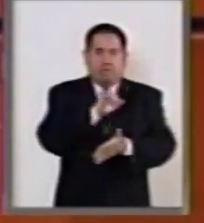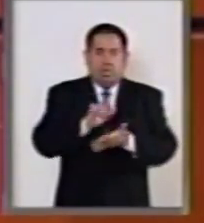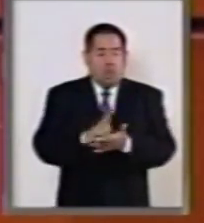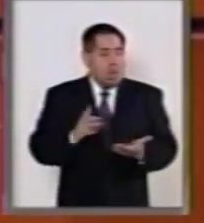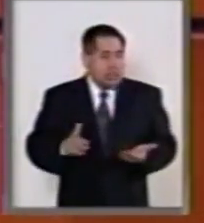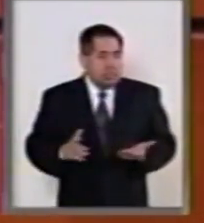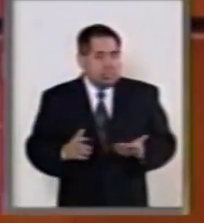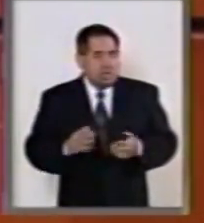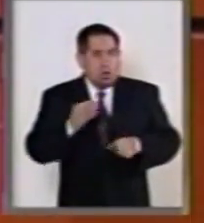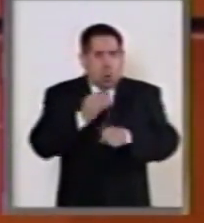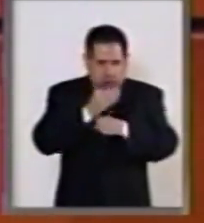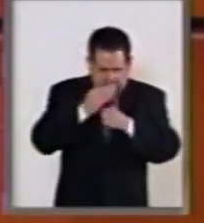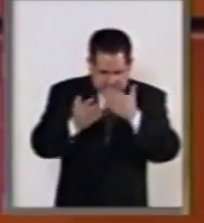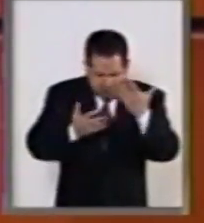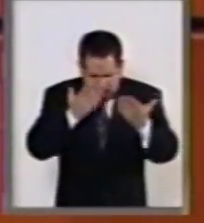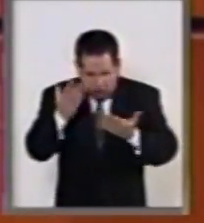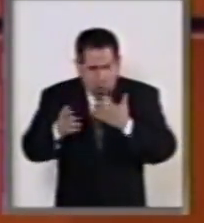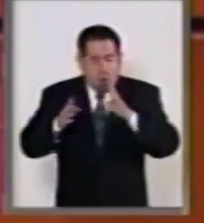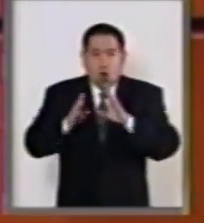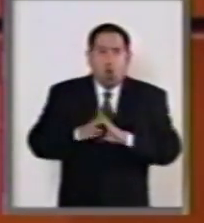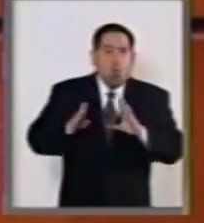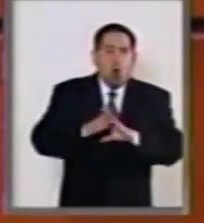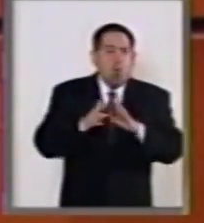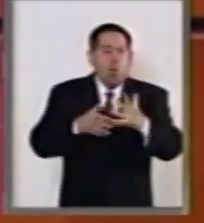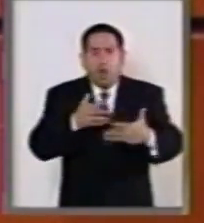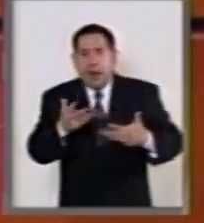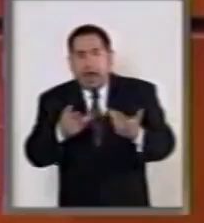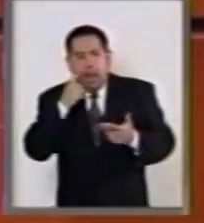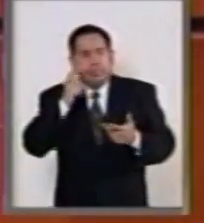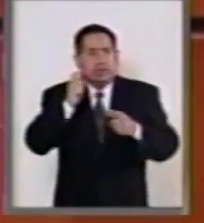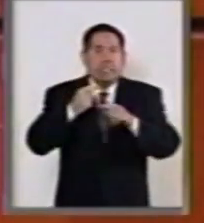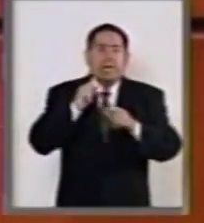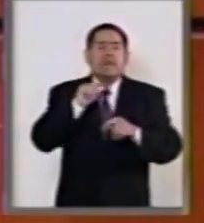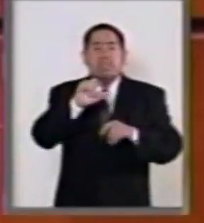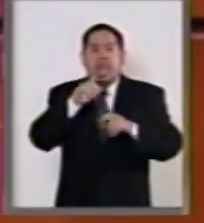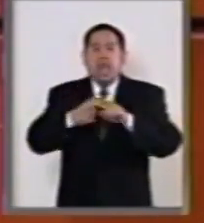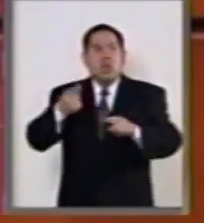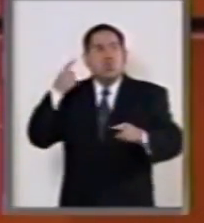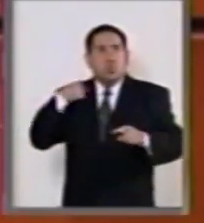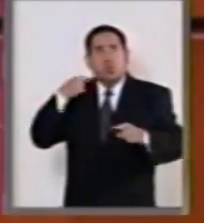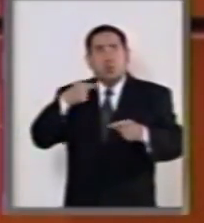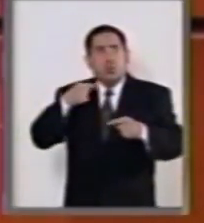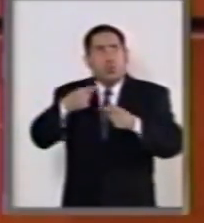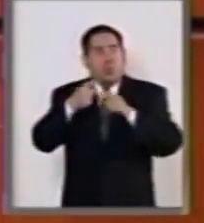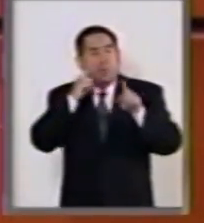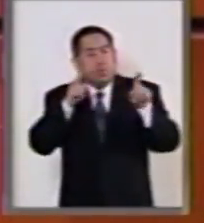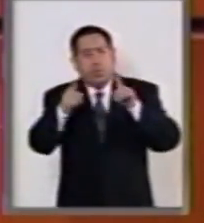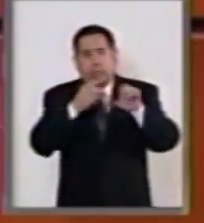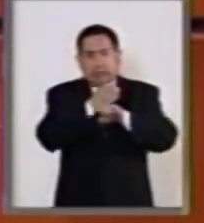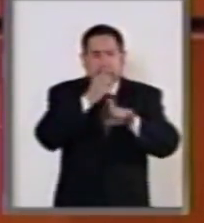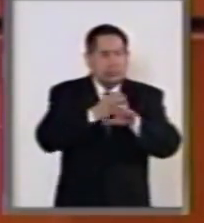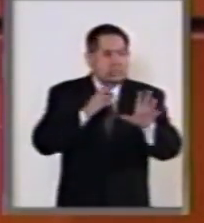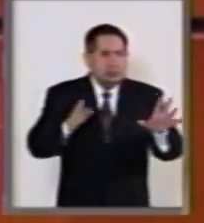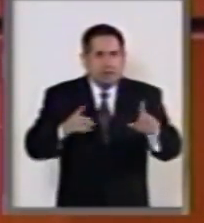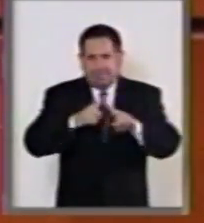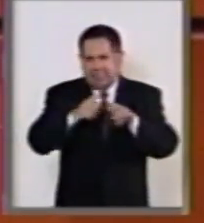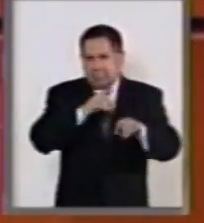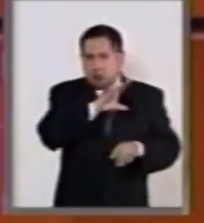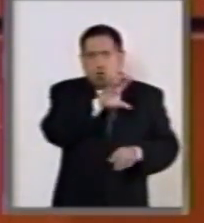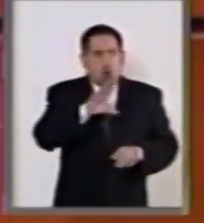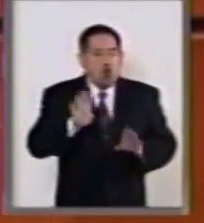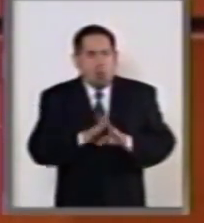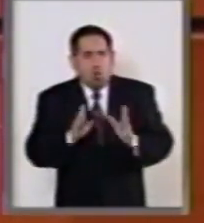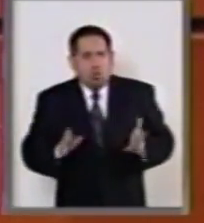momento de hacer el análisis de cómo vamos a entrar, de cómo hemos trabajado en el país, en cada una de las entidades federativas,